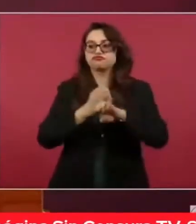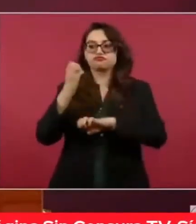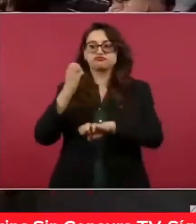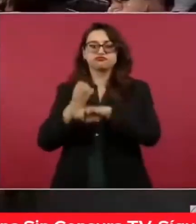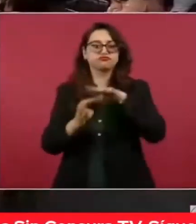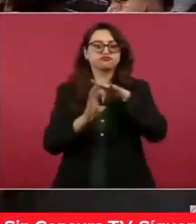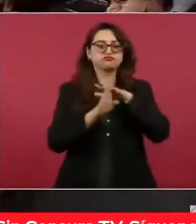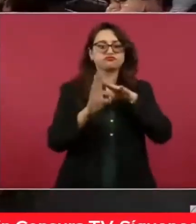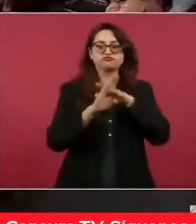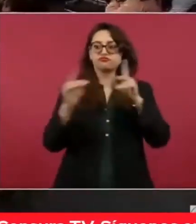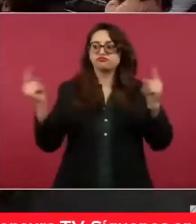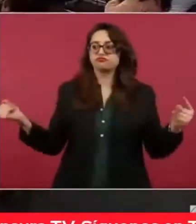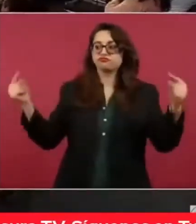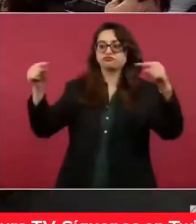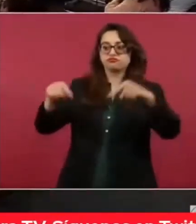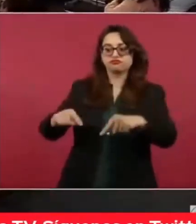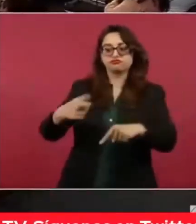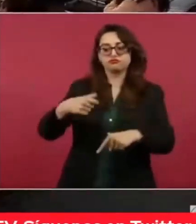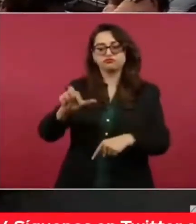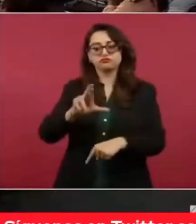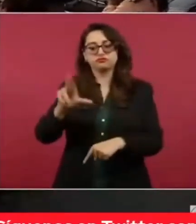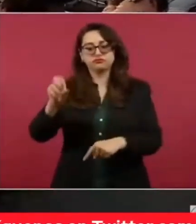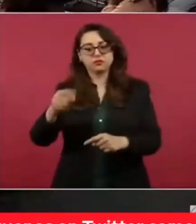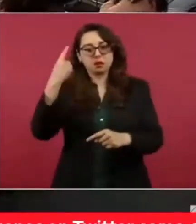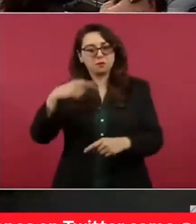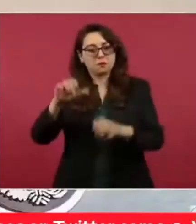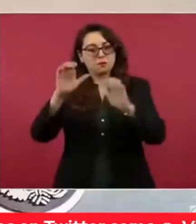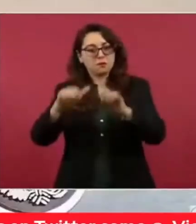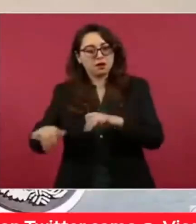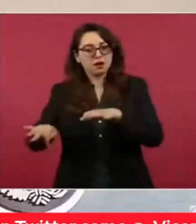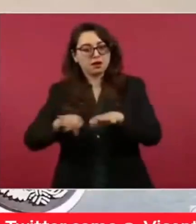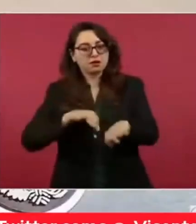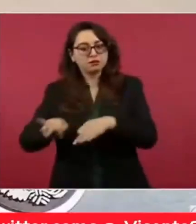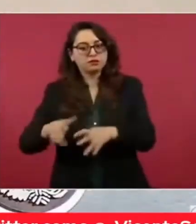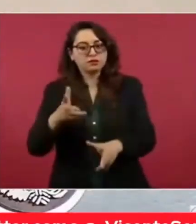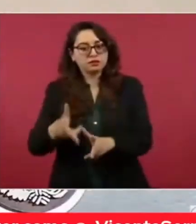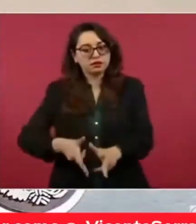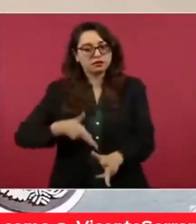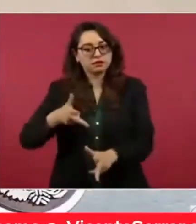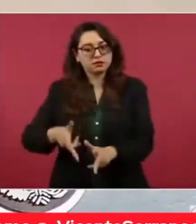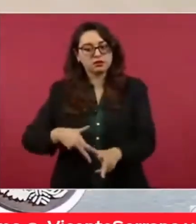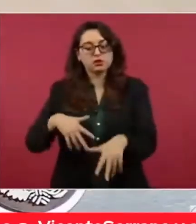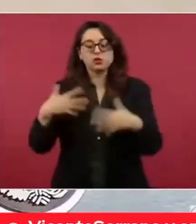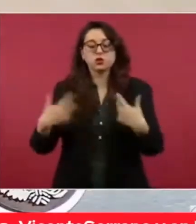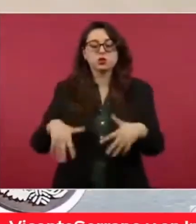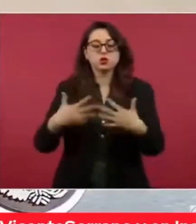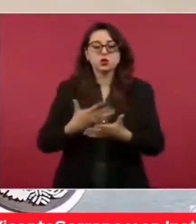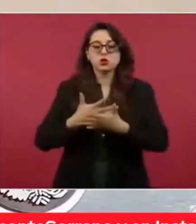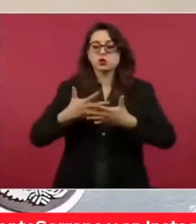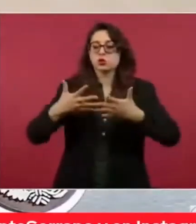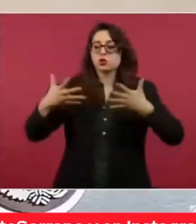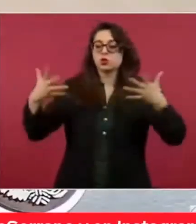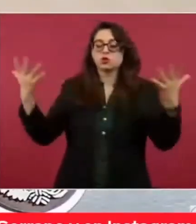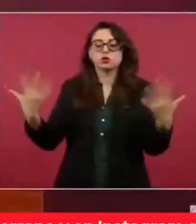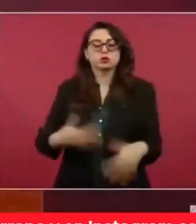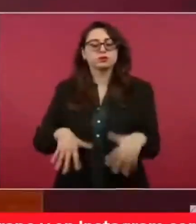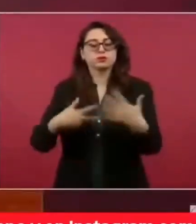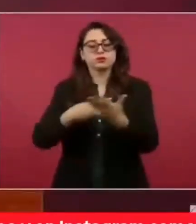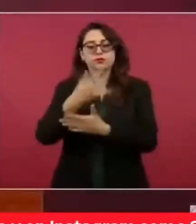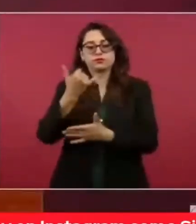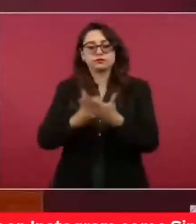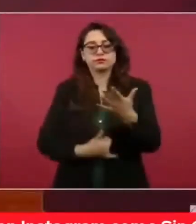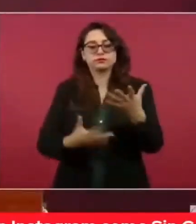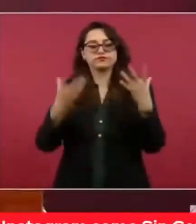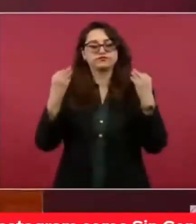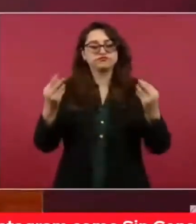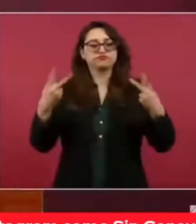del país a trabajar en la construcción de esta obra. Este gran, gran proyecto genera miles de empleos directos